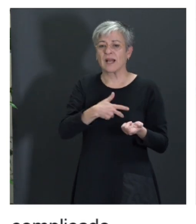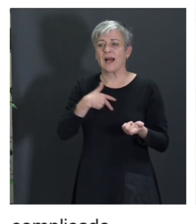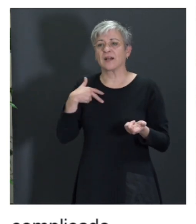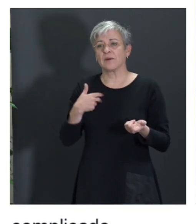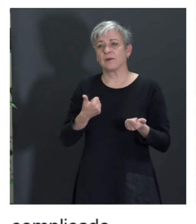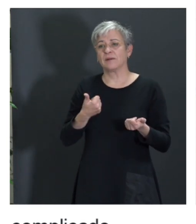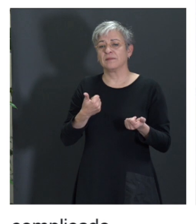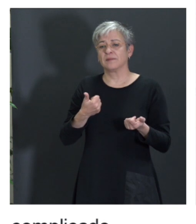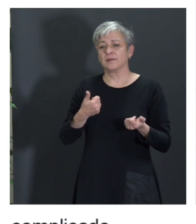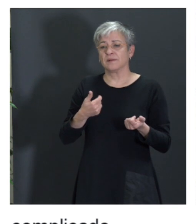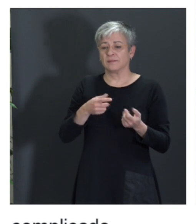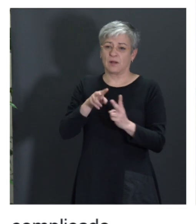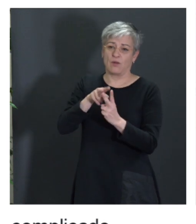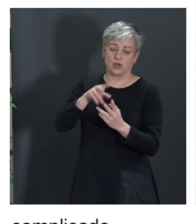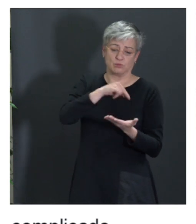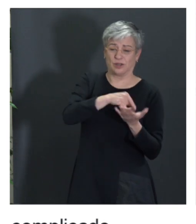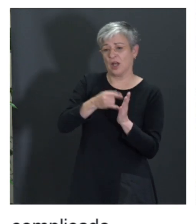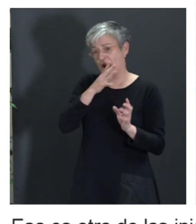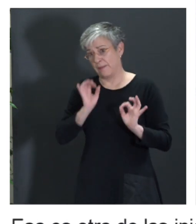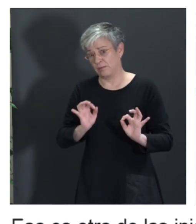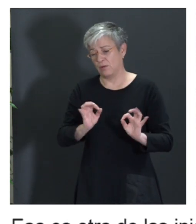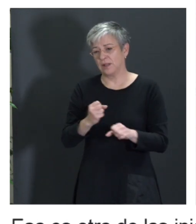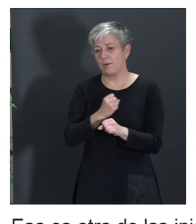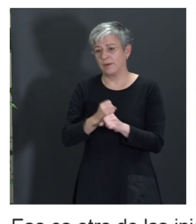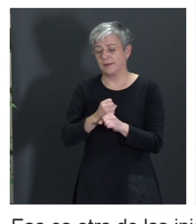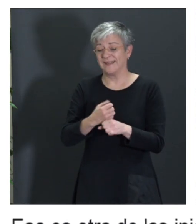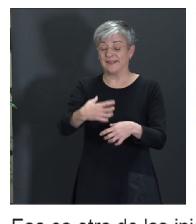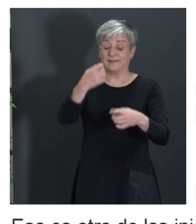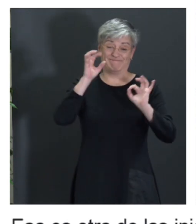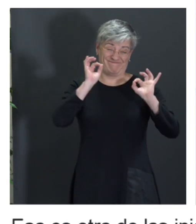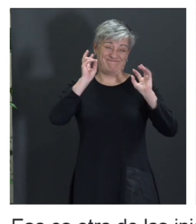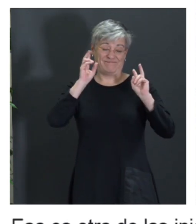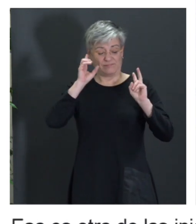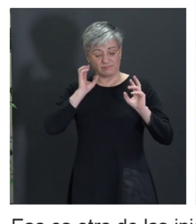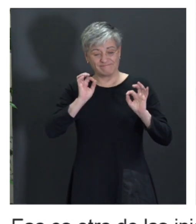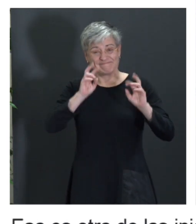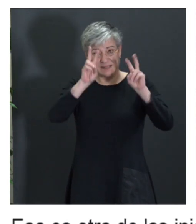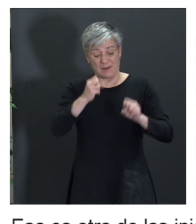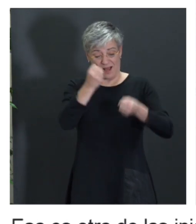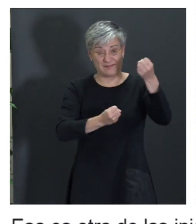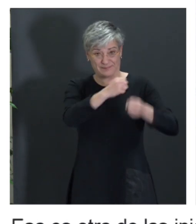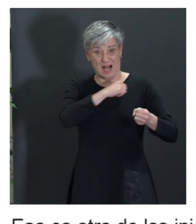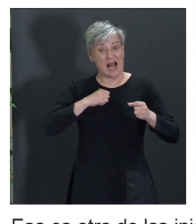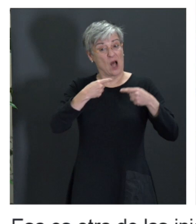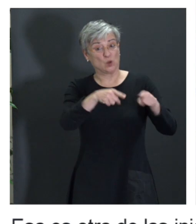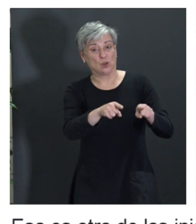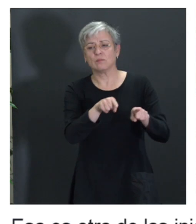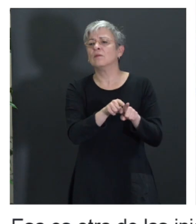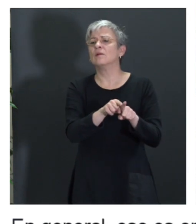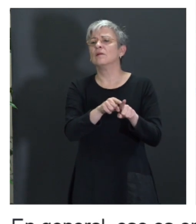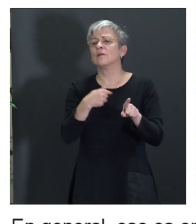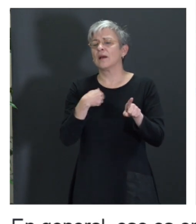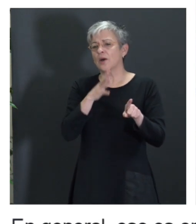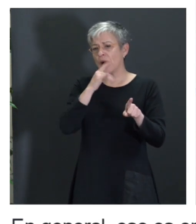es en lo que estamos trabajando ahora mismo. Obviamente dentro del sector de la movilidad autónoma hay un